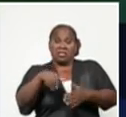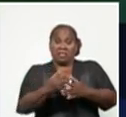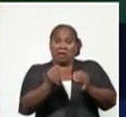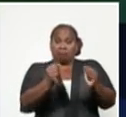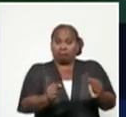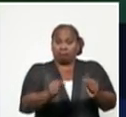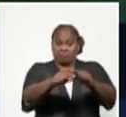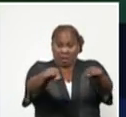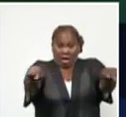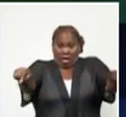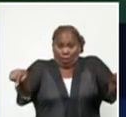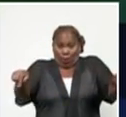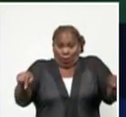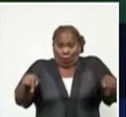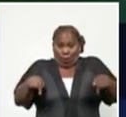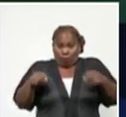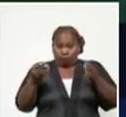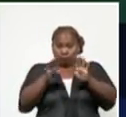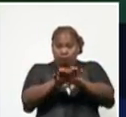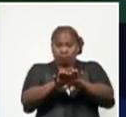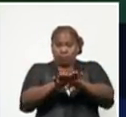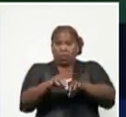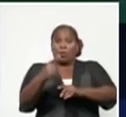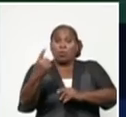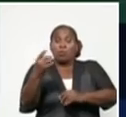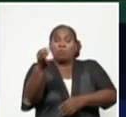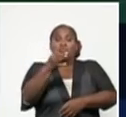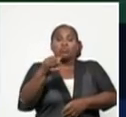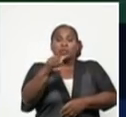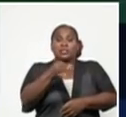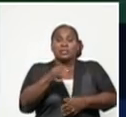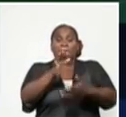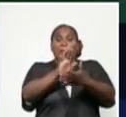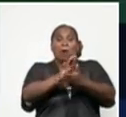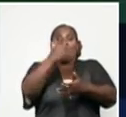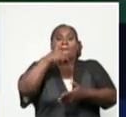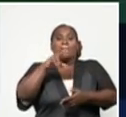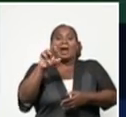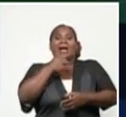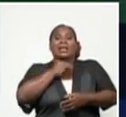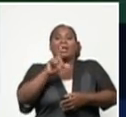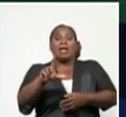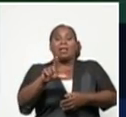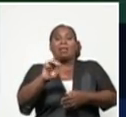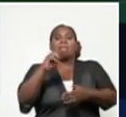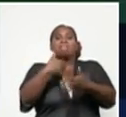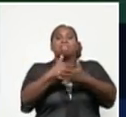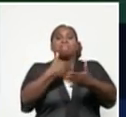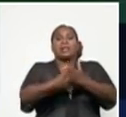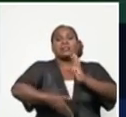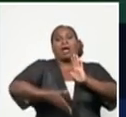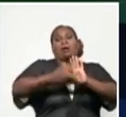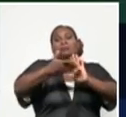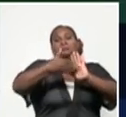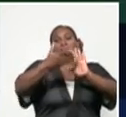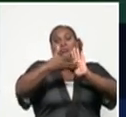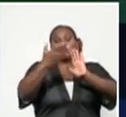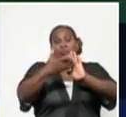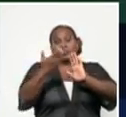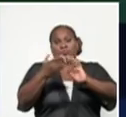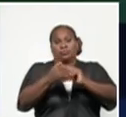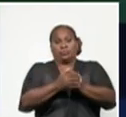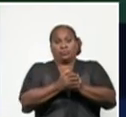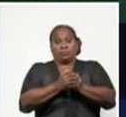un evento en el municipio de Mariano, una empresa de construcción y montaje. Hay que llamar la atención, si todos